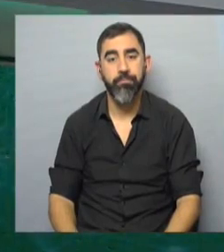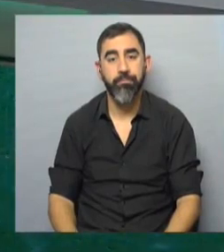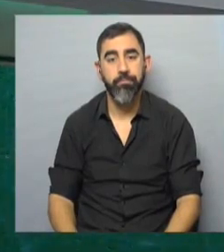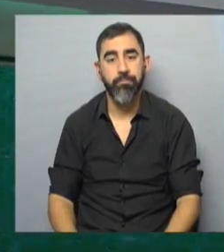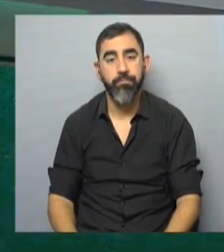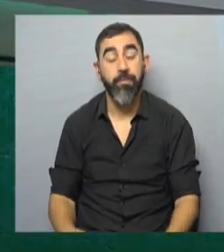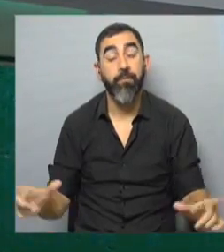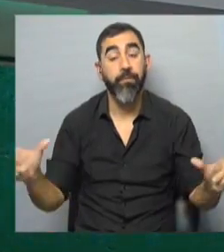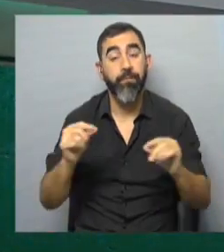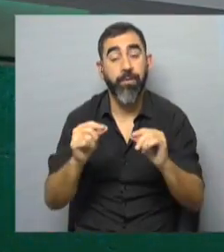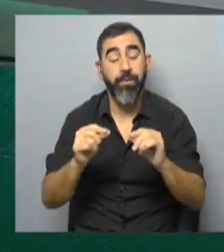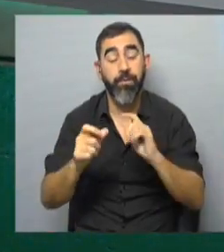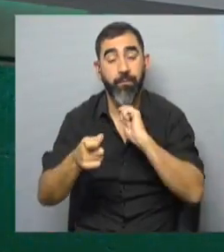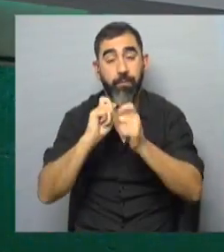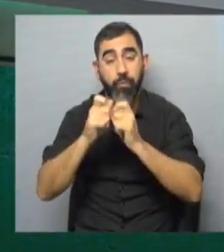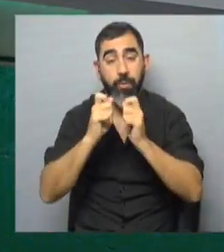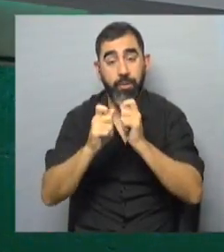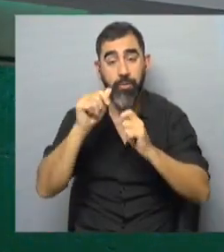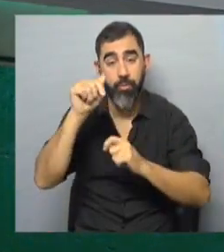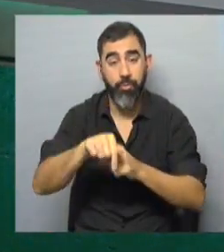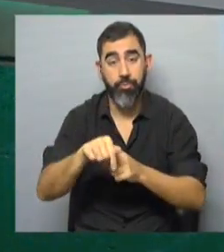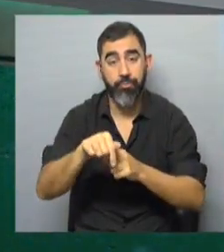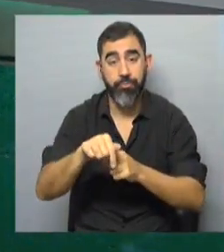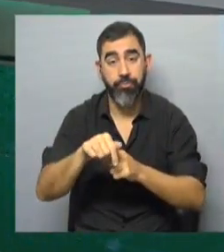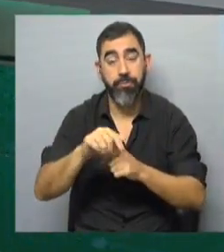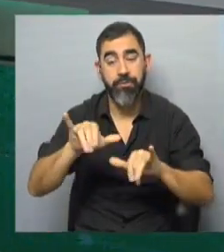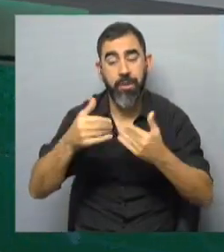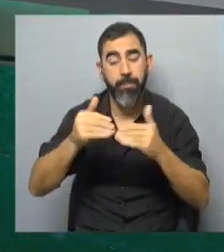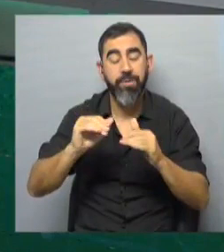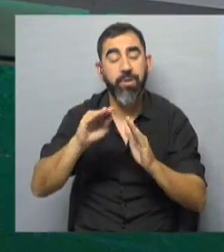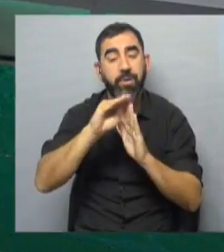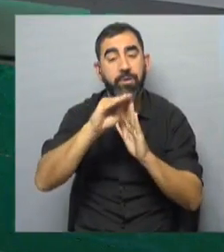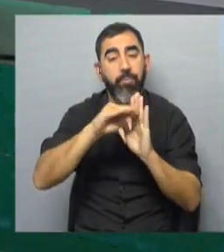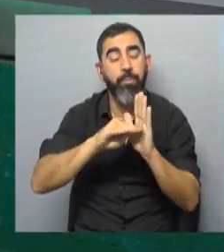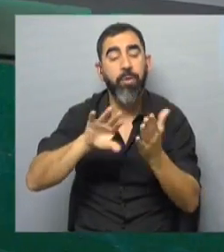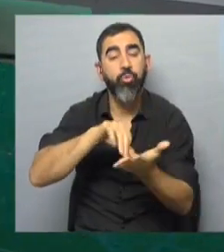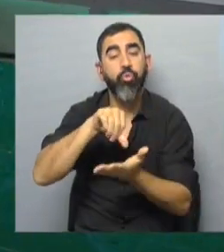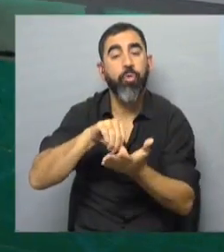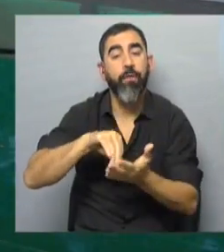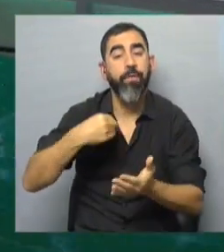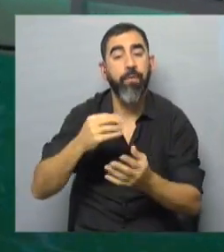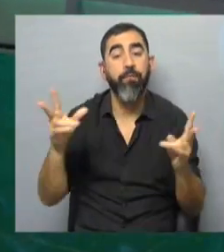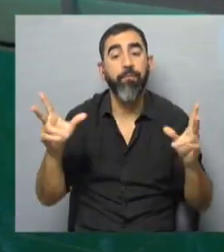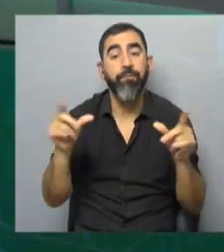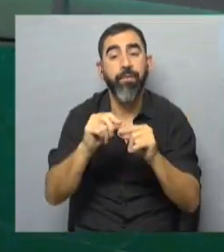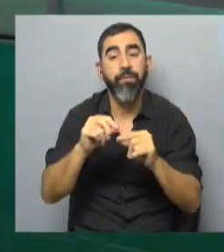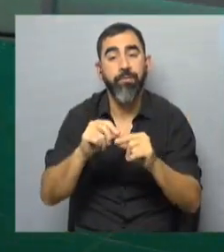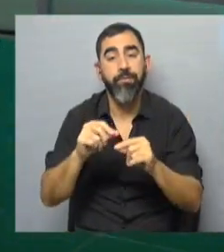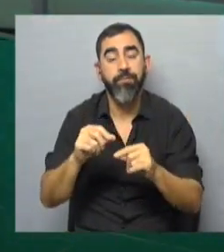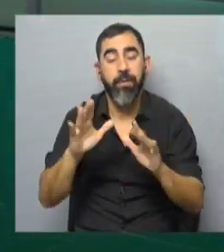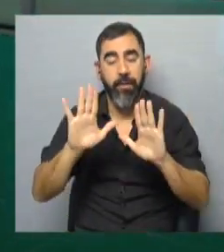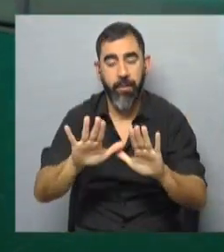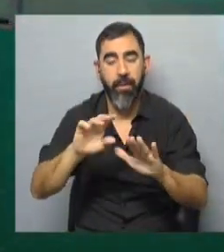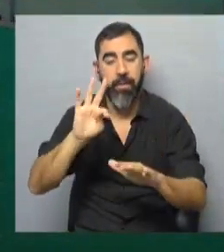Bien, y hasta aquí llegamos con esta edición de MBD Noticias. Pegadito ya, seguimos en Ciudad Viva. Nos vamos, quédese con nosotros en la